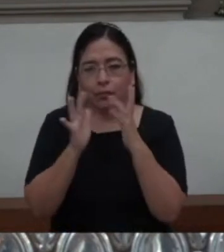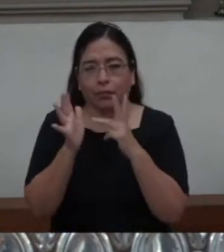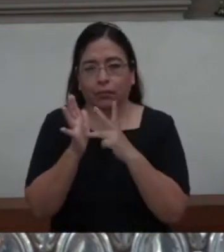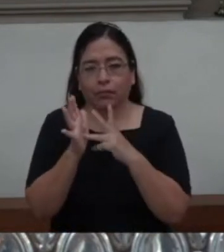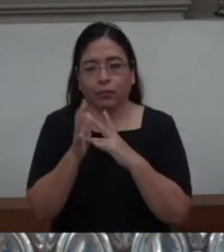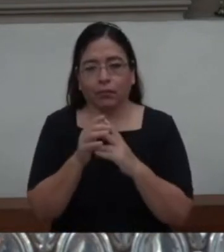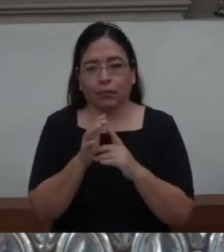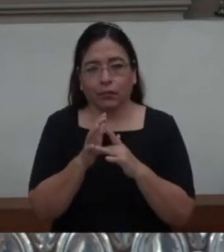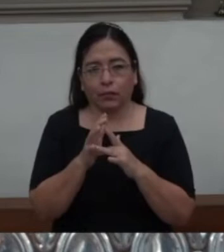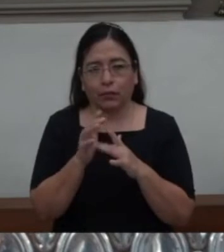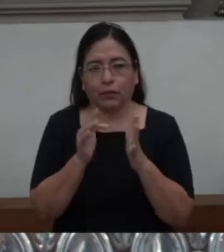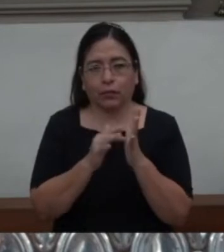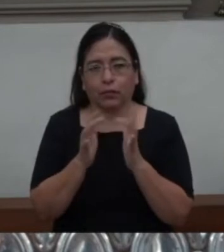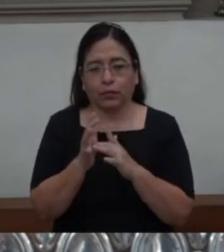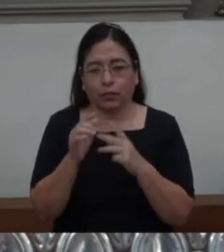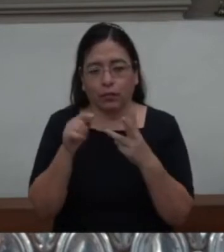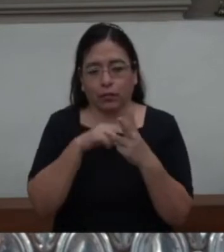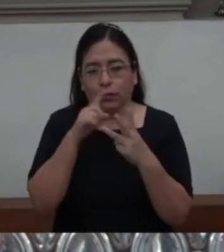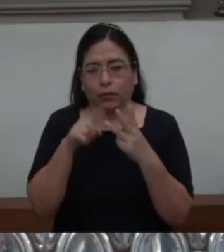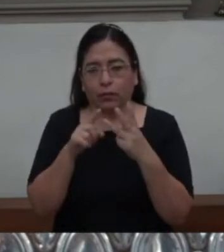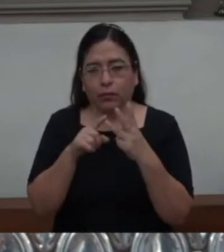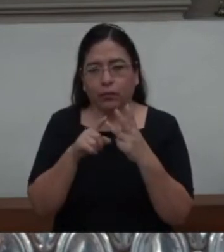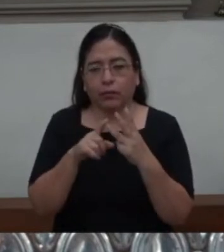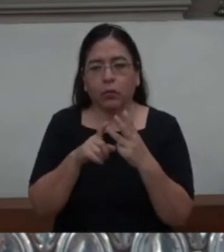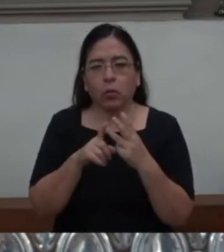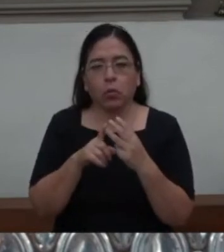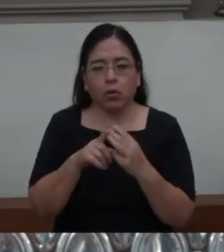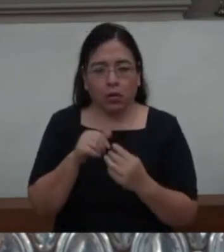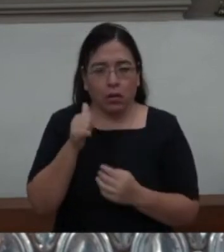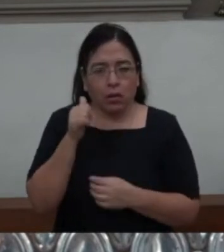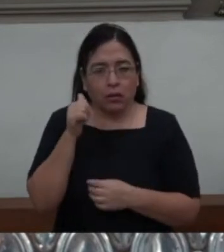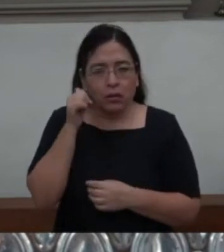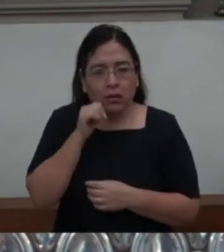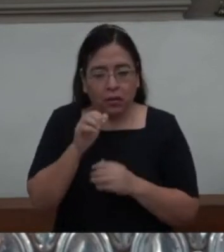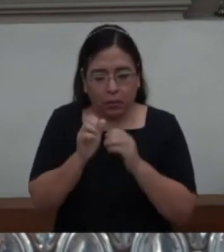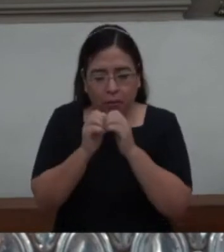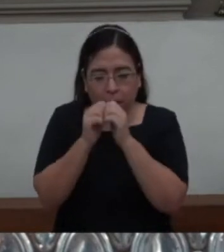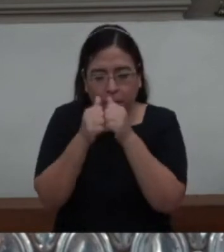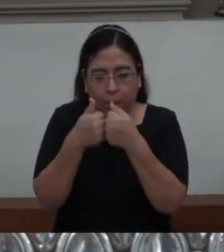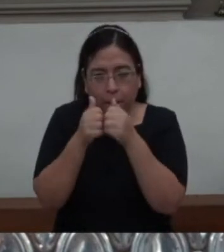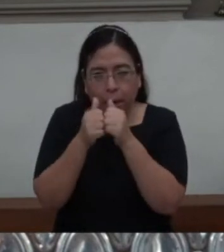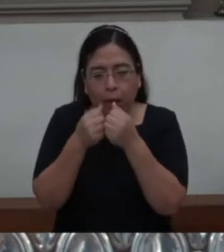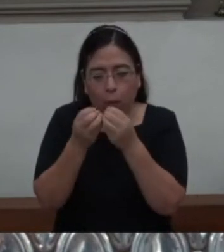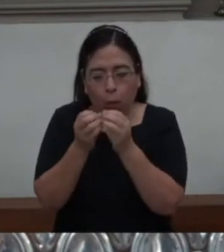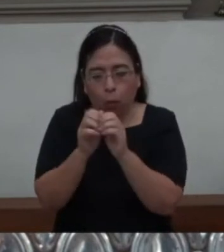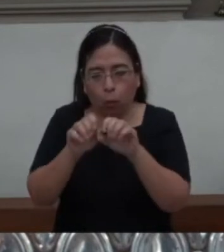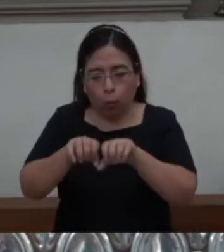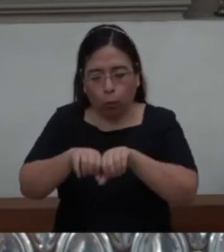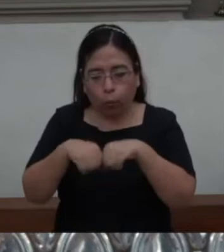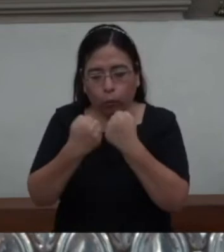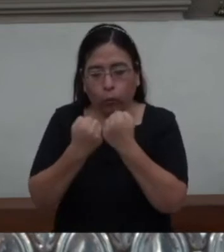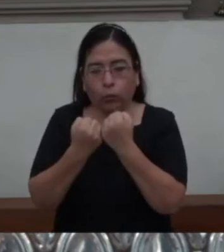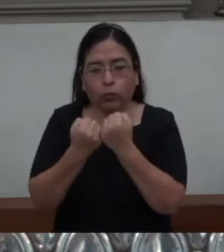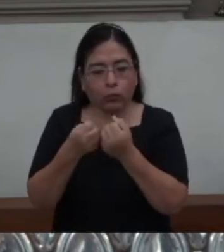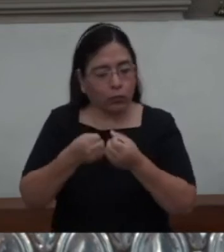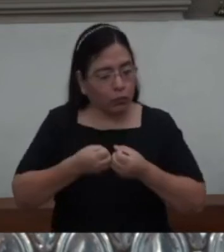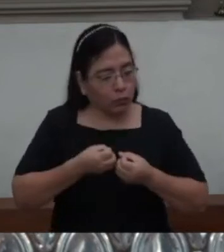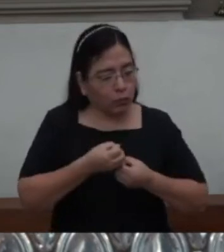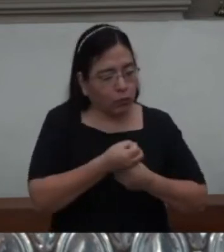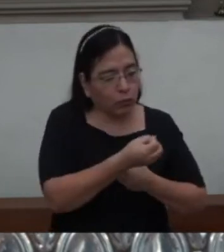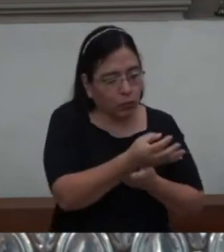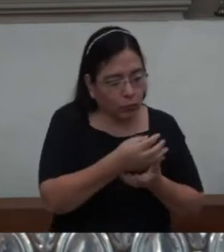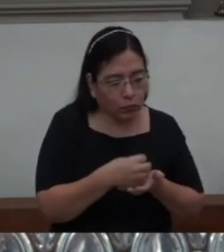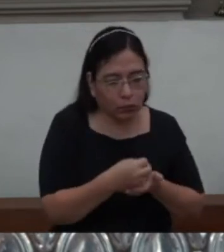y comparte. Parte el pan y el pescado y lo comparte.